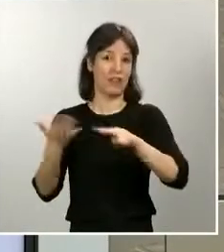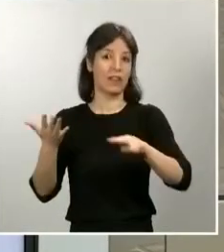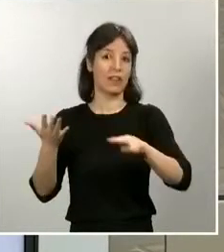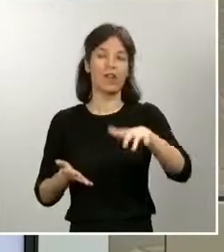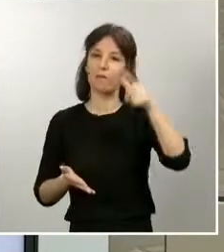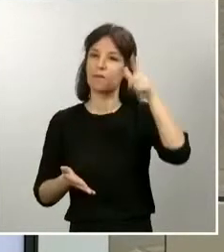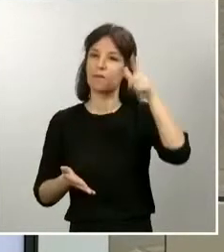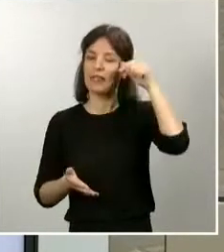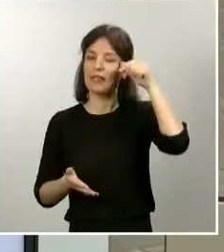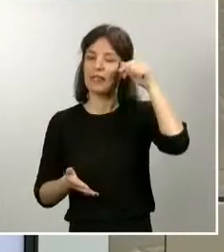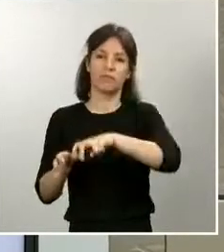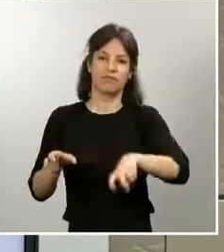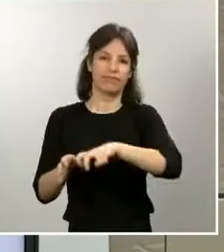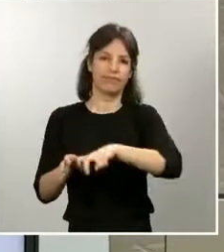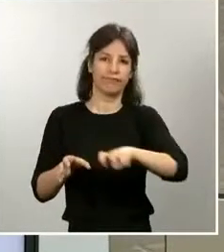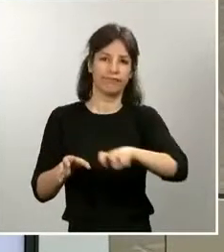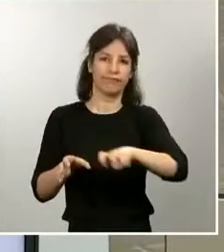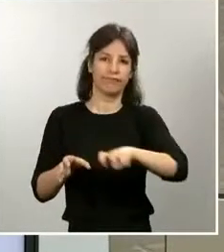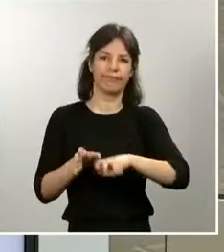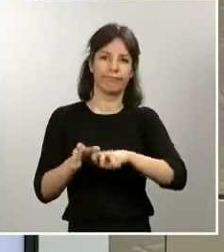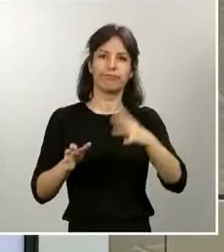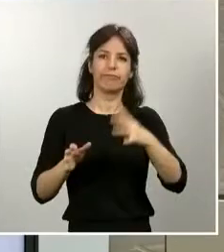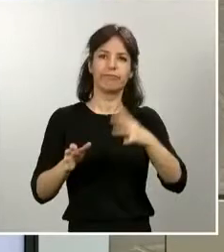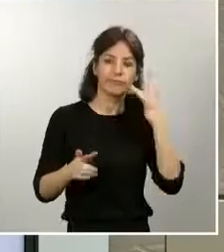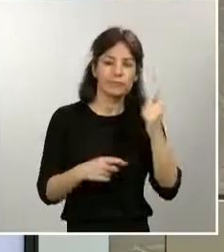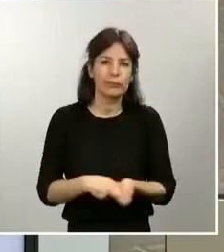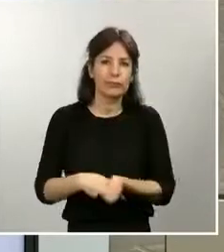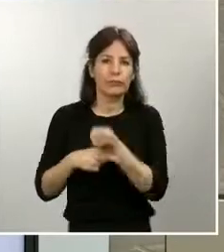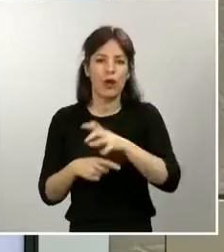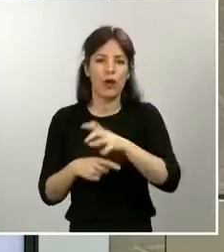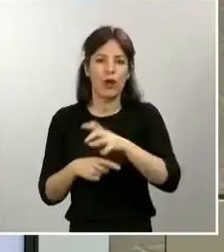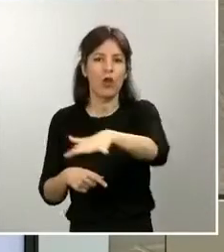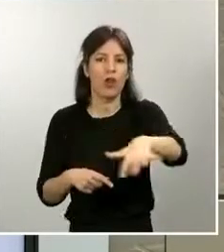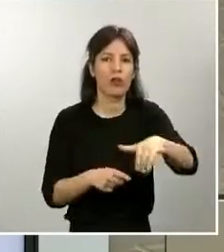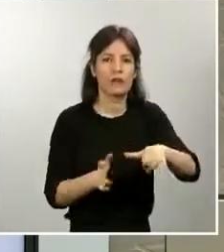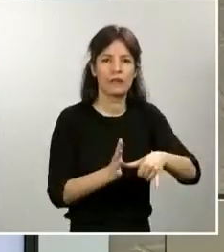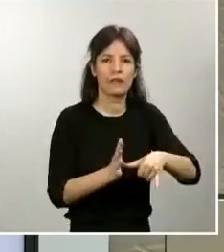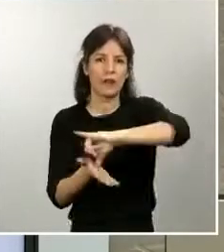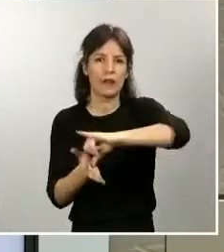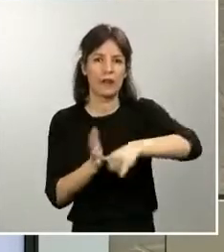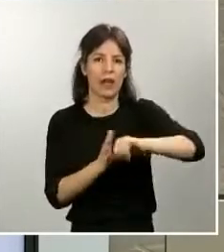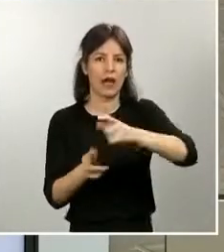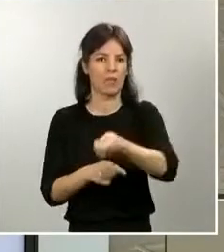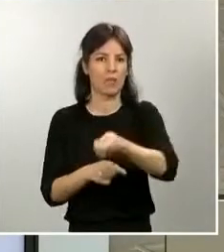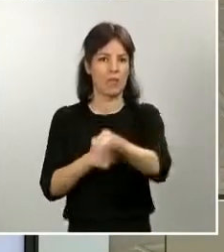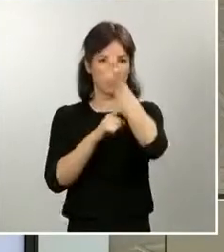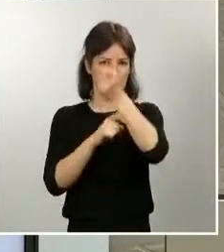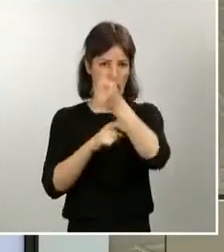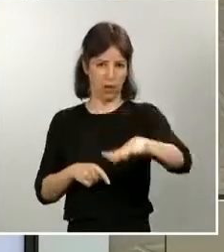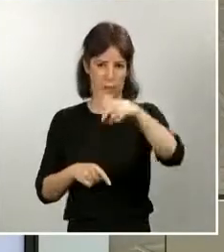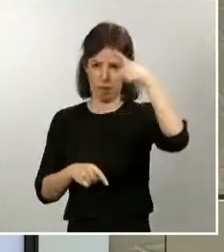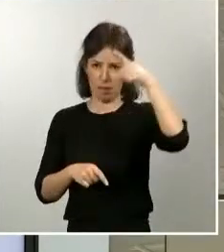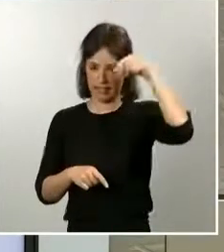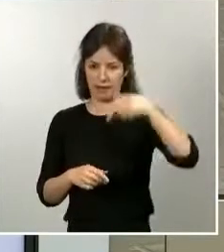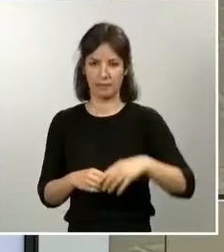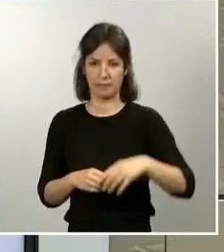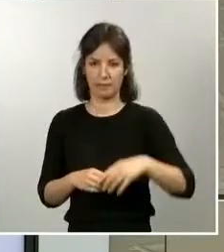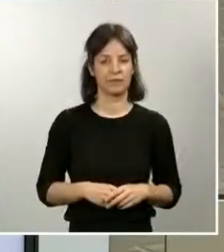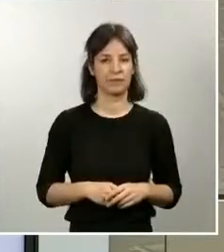proceder a desinfectar zonas próximas y zonas del puerto de esa localidad. También